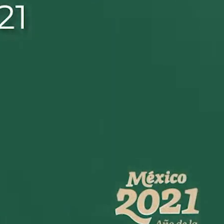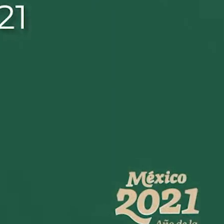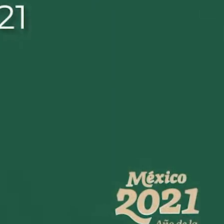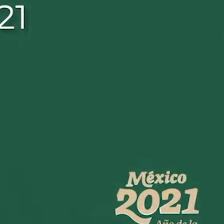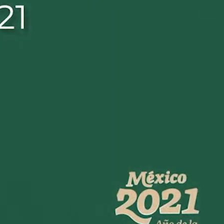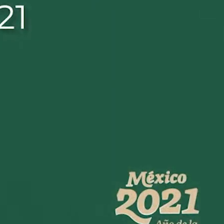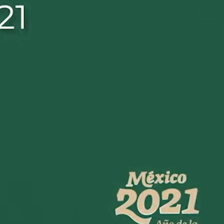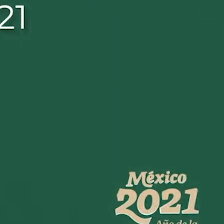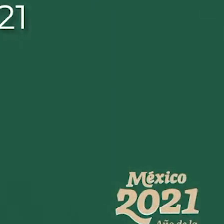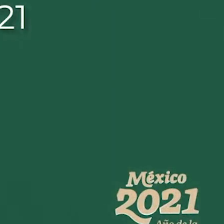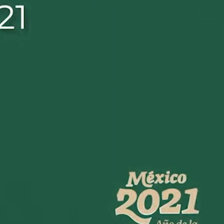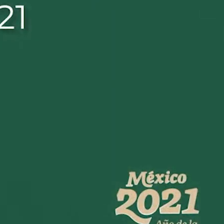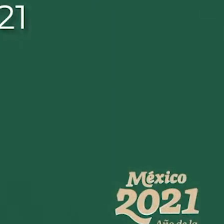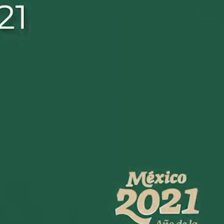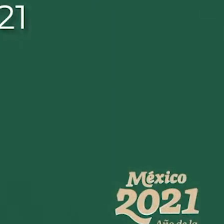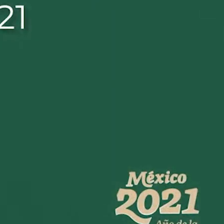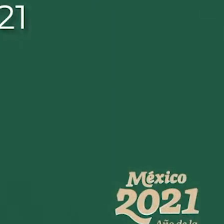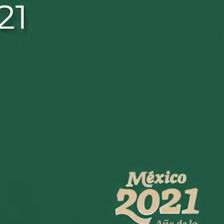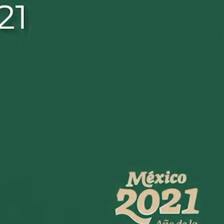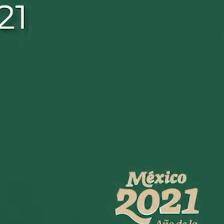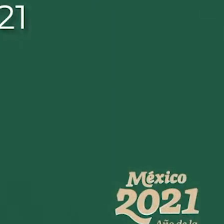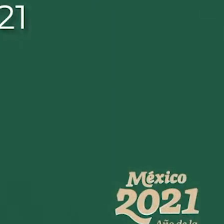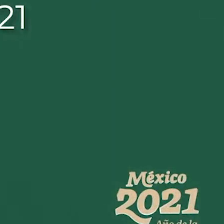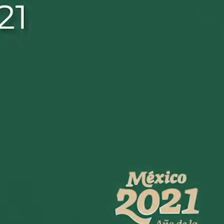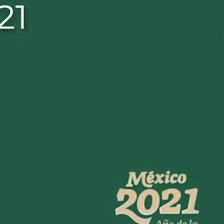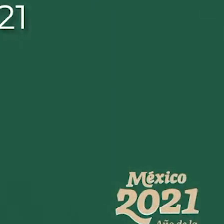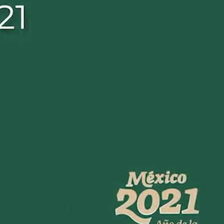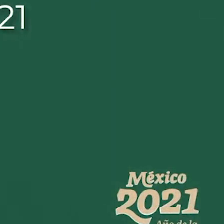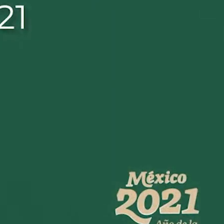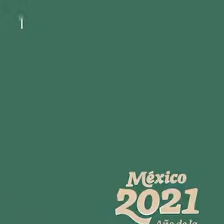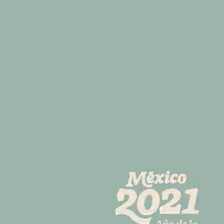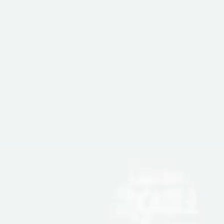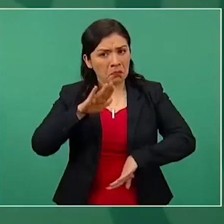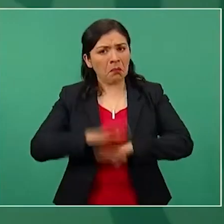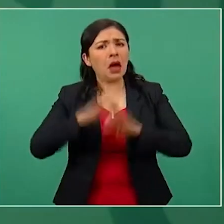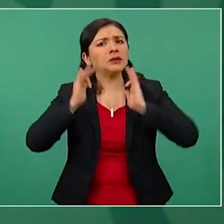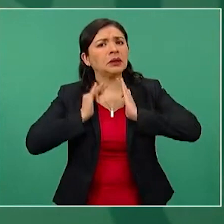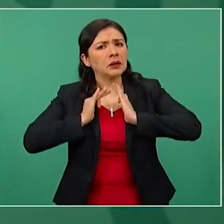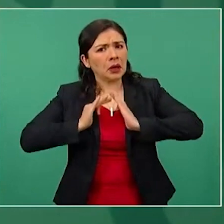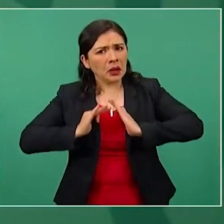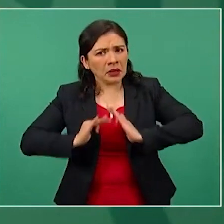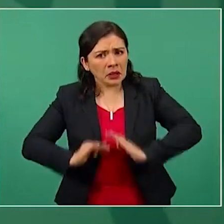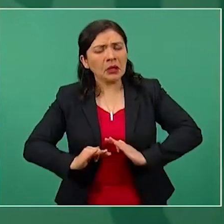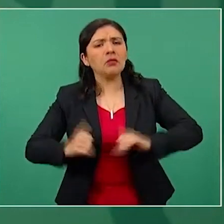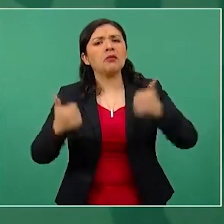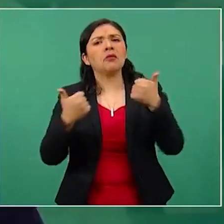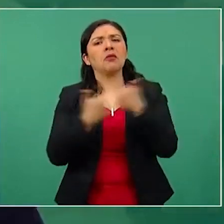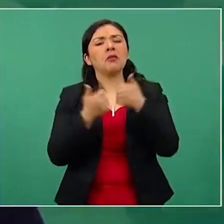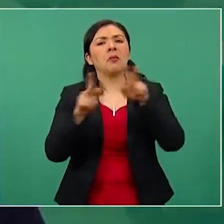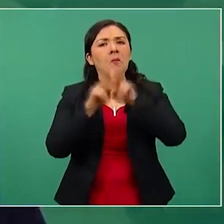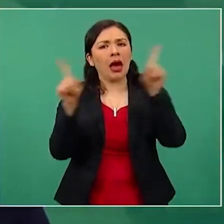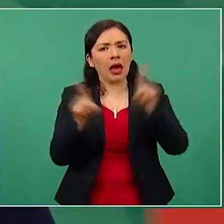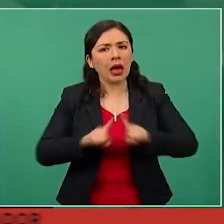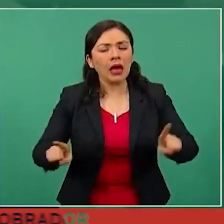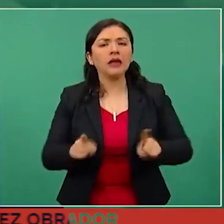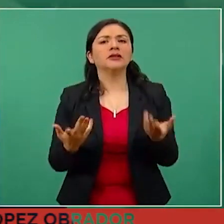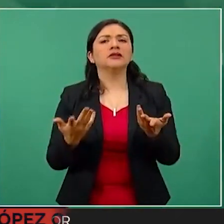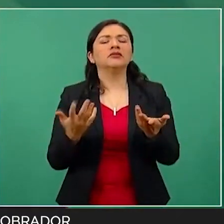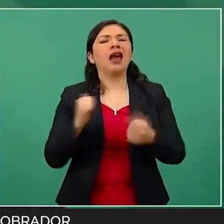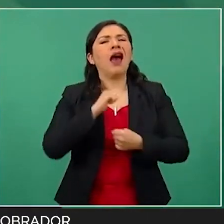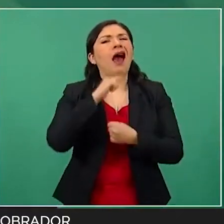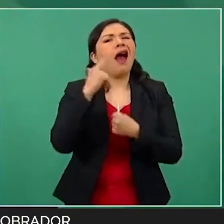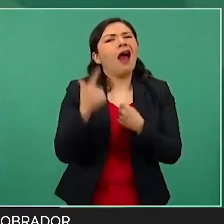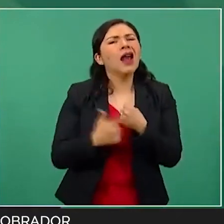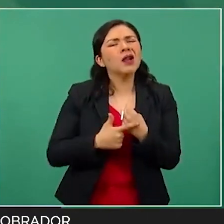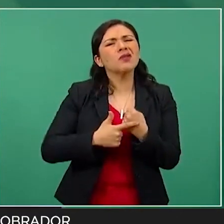Esto fue lo más destacado de la mañanera de este lunes, 27 de diciembre. El presidente Andrés Manuel López Obrador destacó que en los